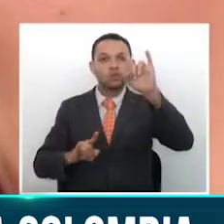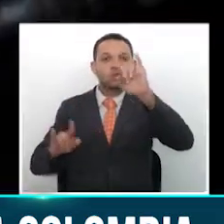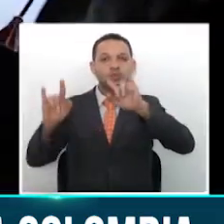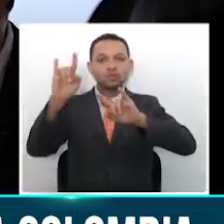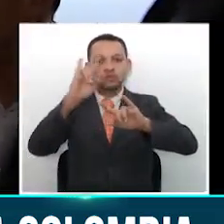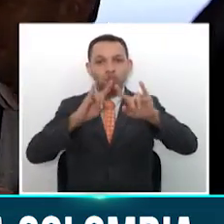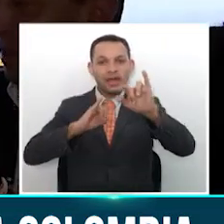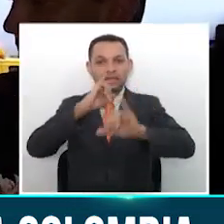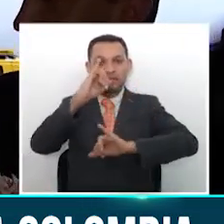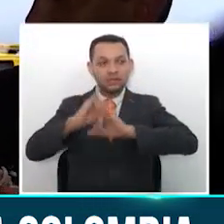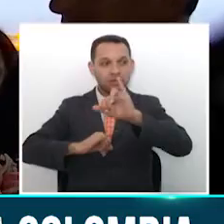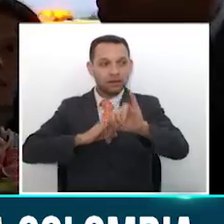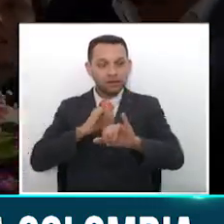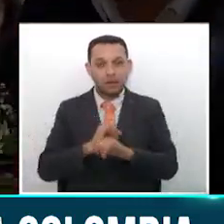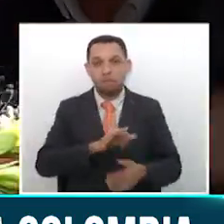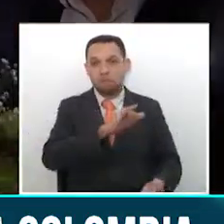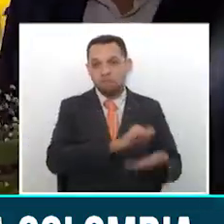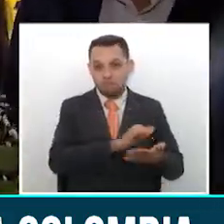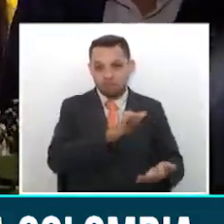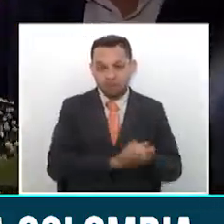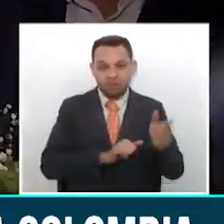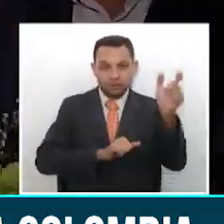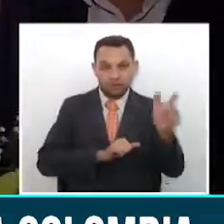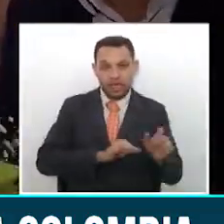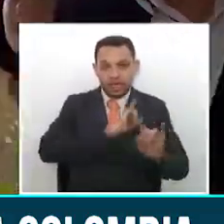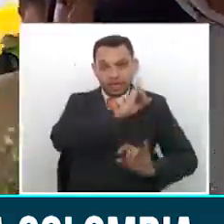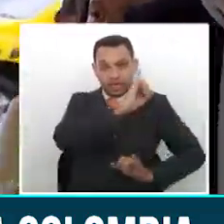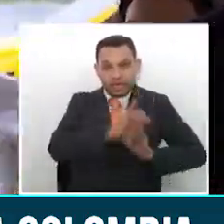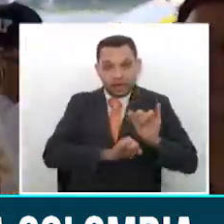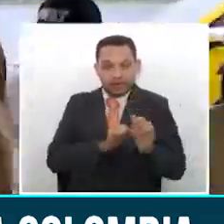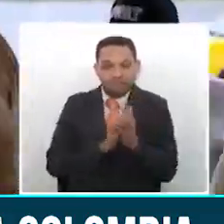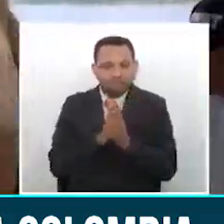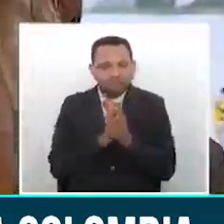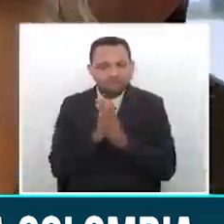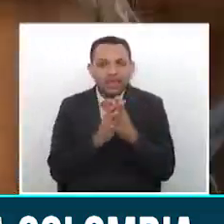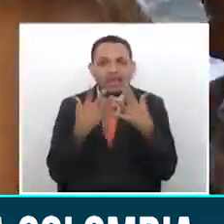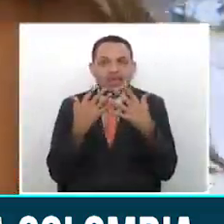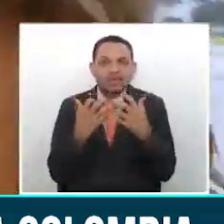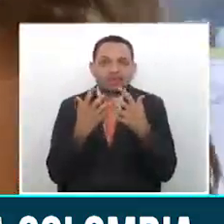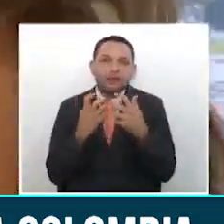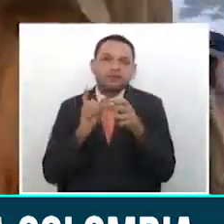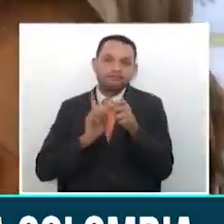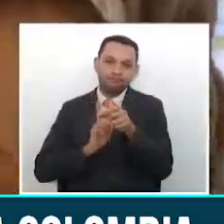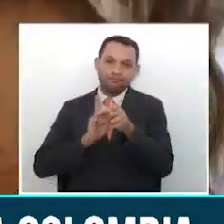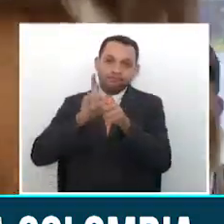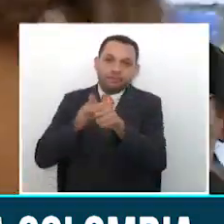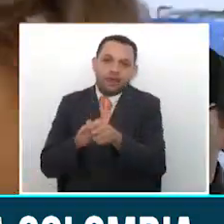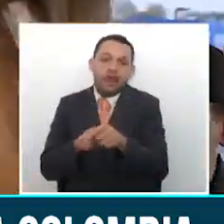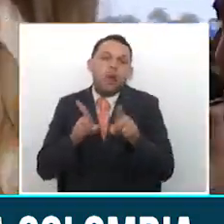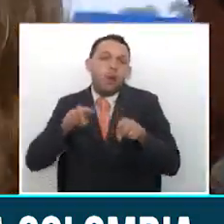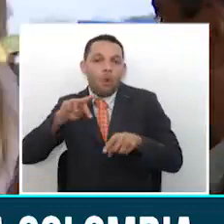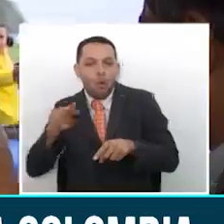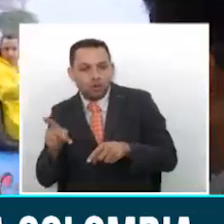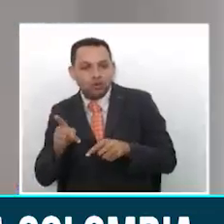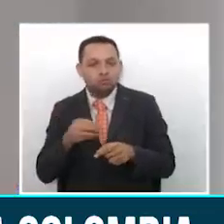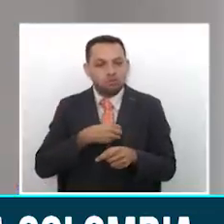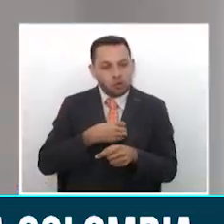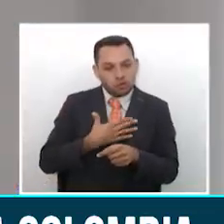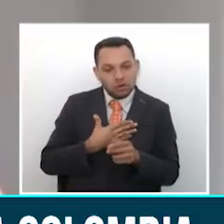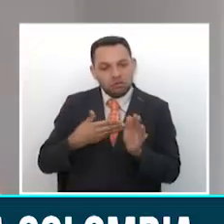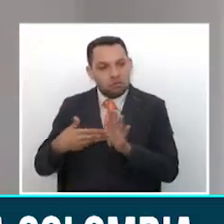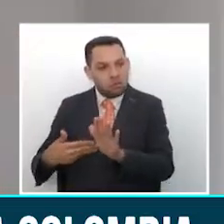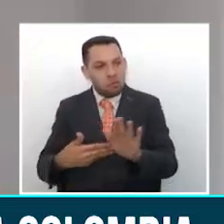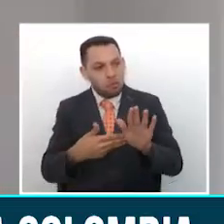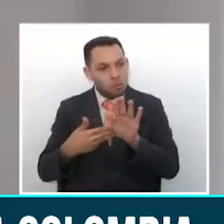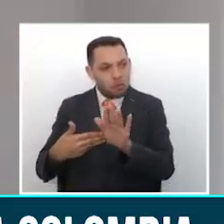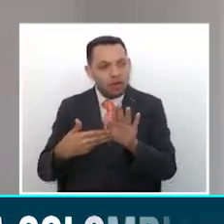ella, aunque su participación en el concurso internacional de belleza era un sueño, sabe muy bien que también existen otras oportunidades para representar al país. Ya